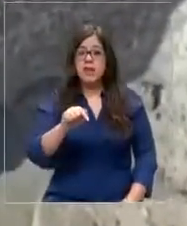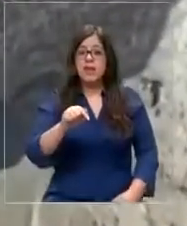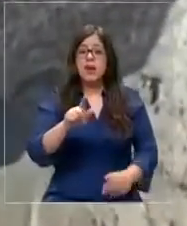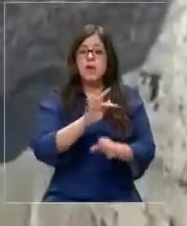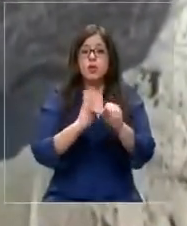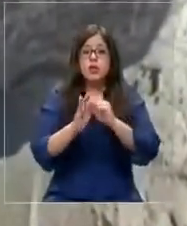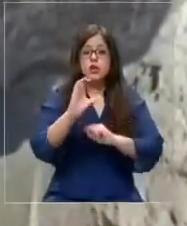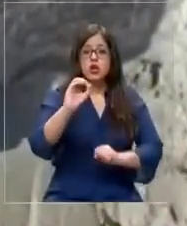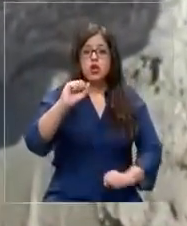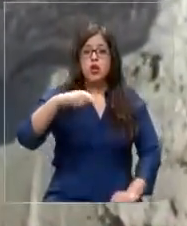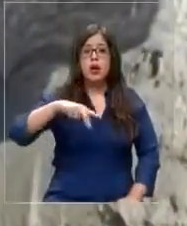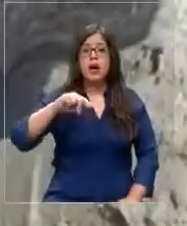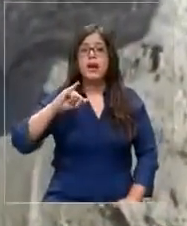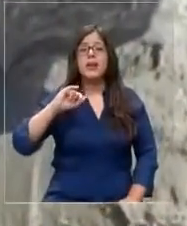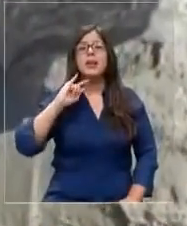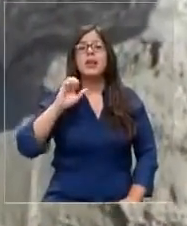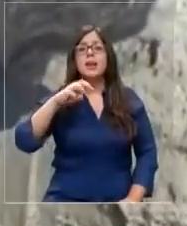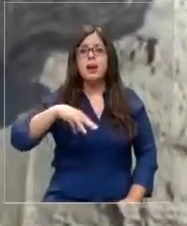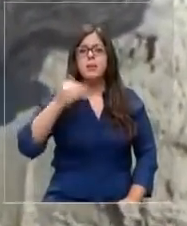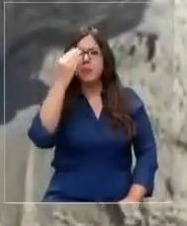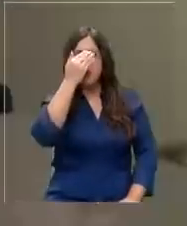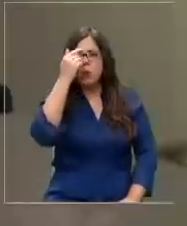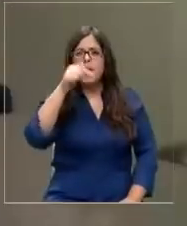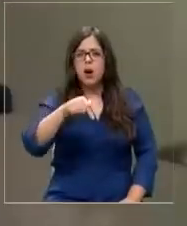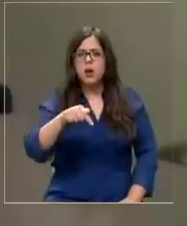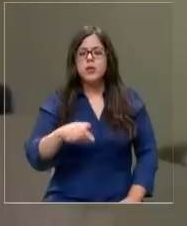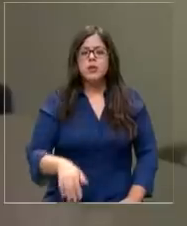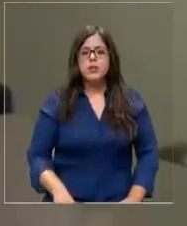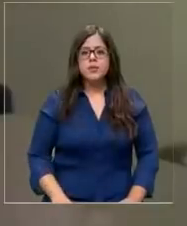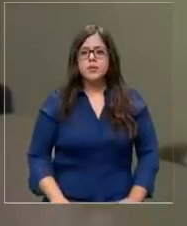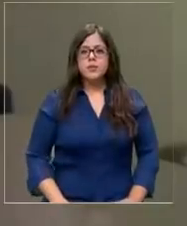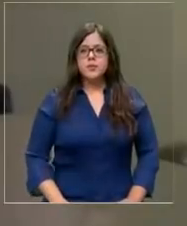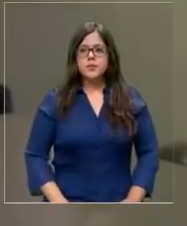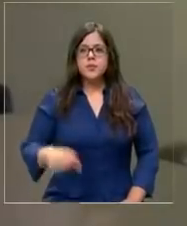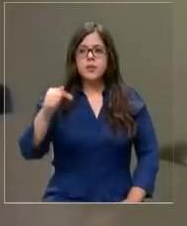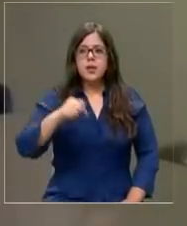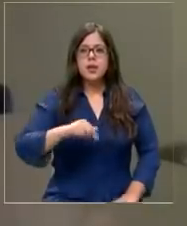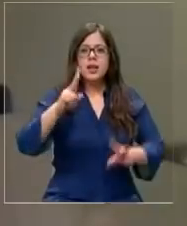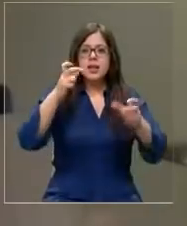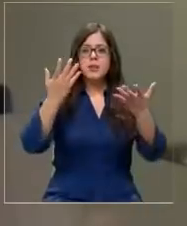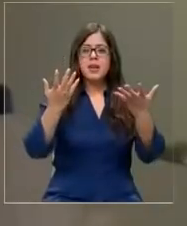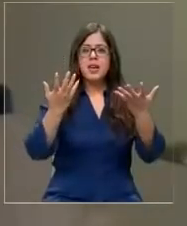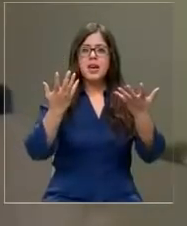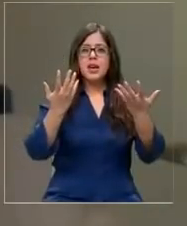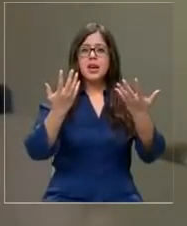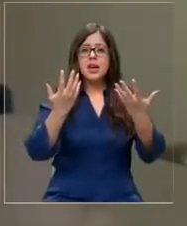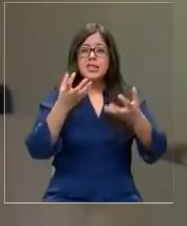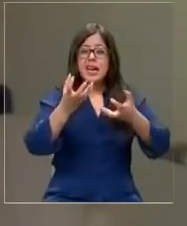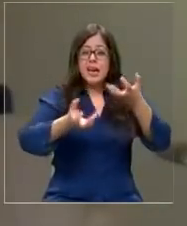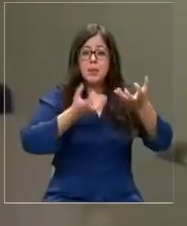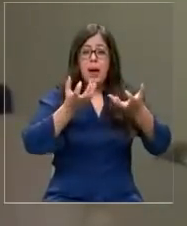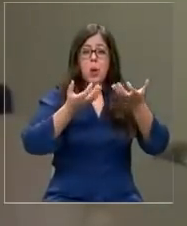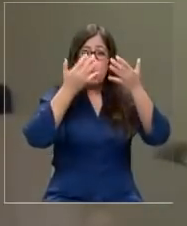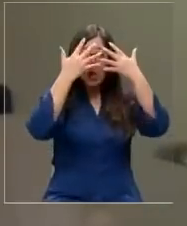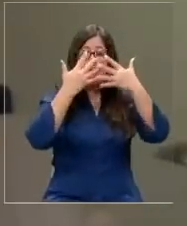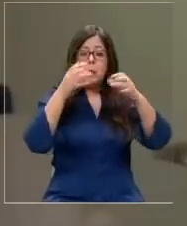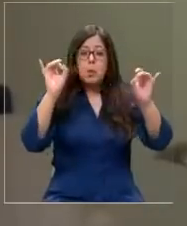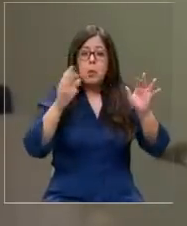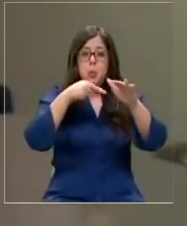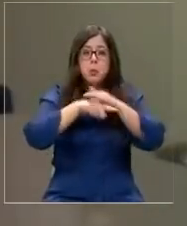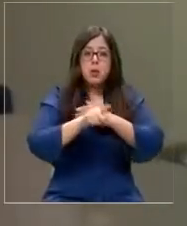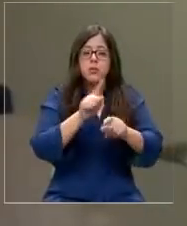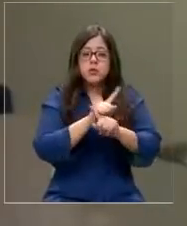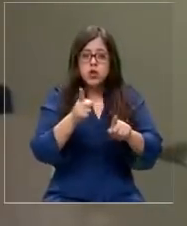se mostraron preocupados por este tipo de sucesos. Acá la quemadura puede no ser tan profunda porque el material puede estar